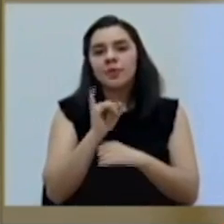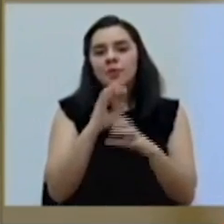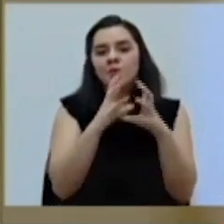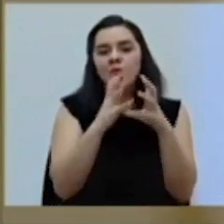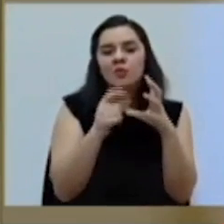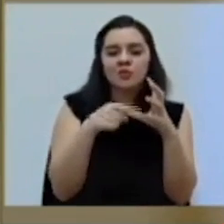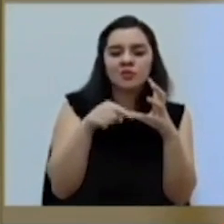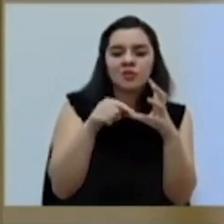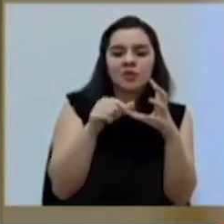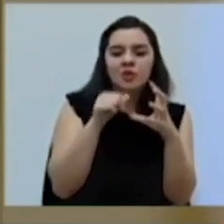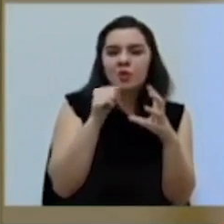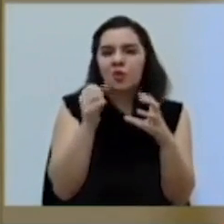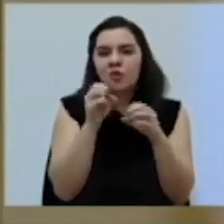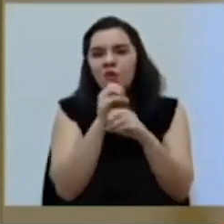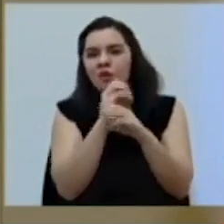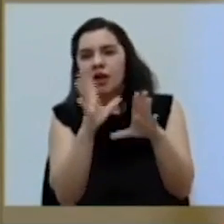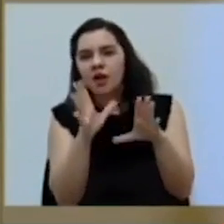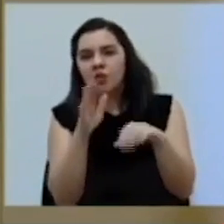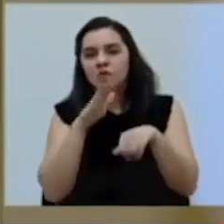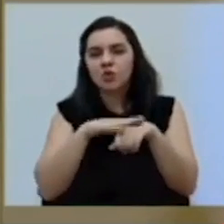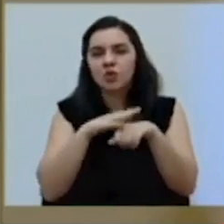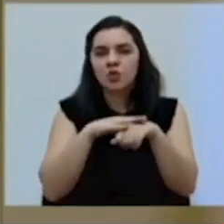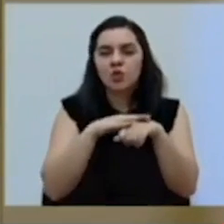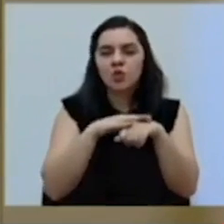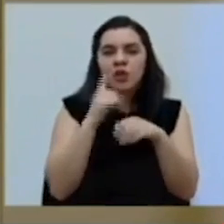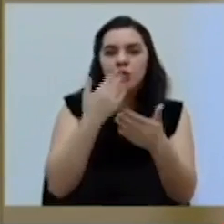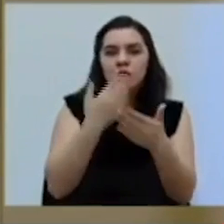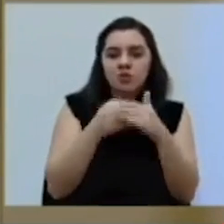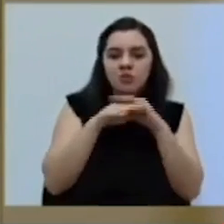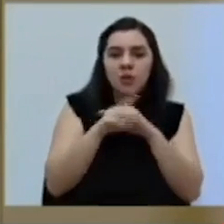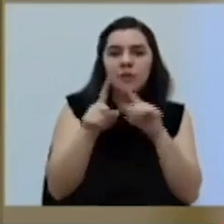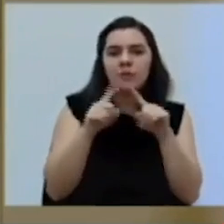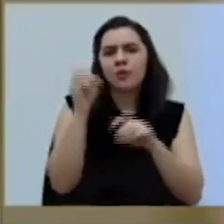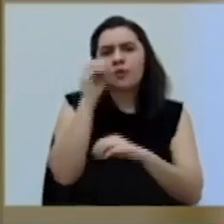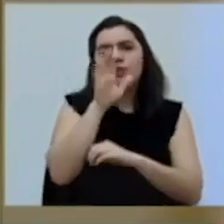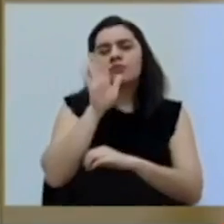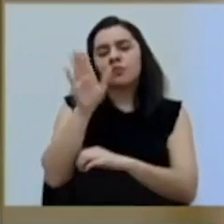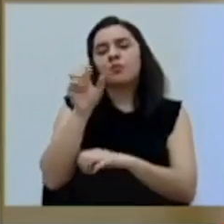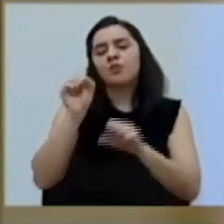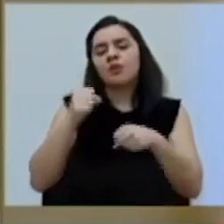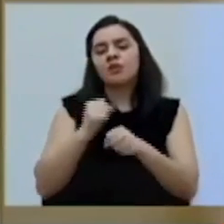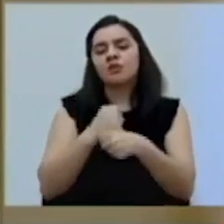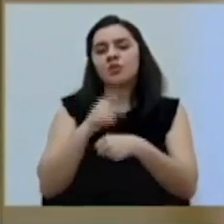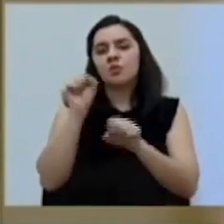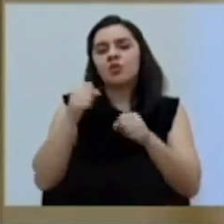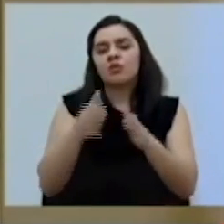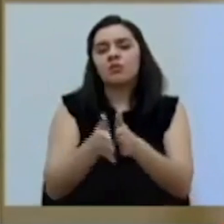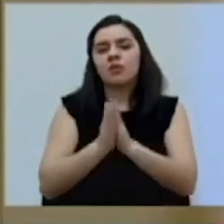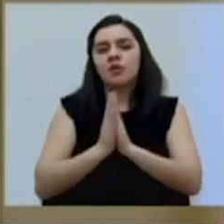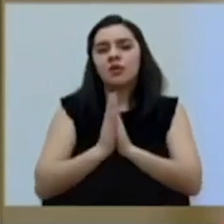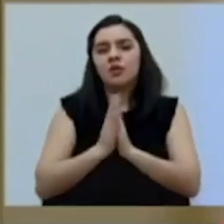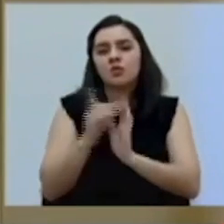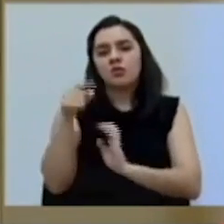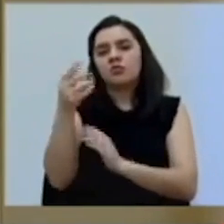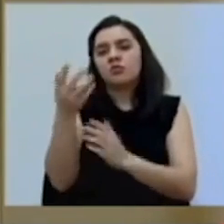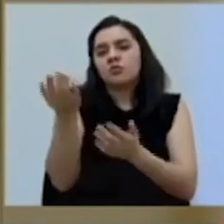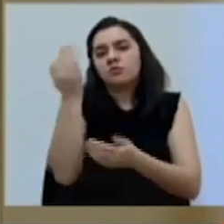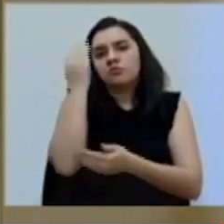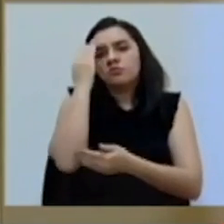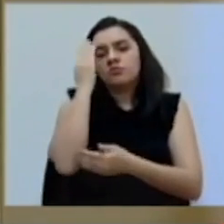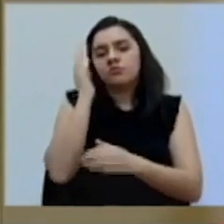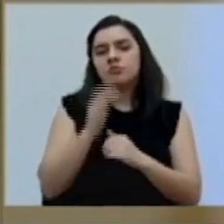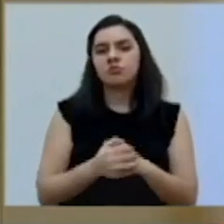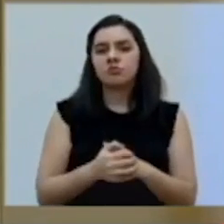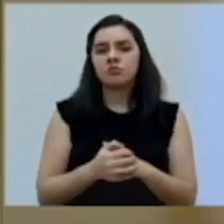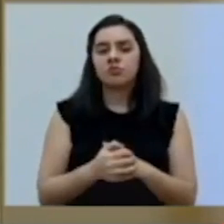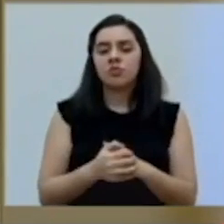como muy indefinido con respecto a las pruebas para ingreso, pero claro que ellos pueden hacerlo en ese sentido y pueden pedir lo que ellos consideren. Nos queda